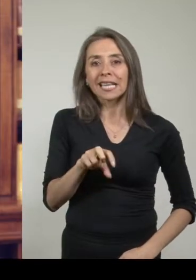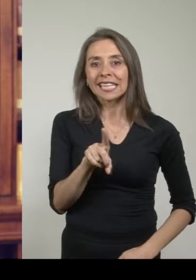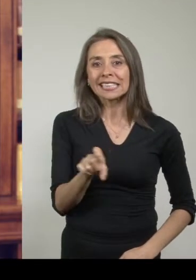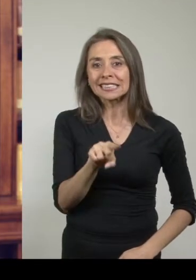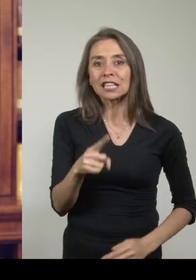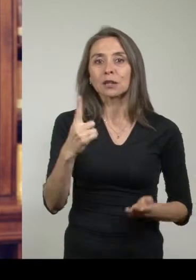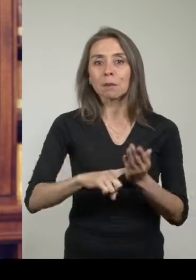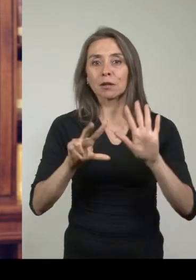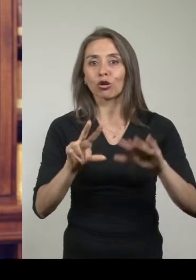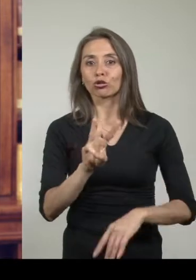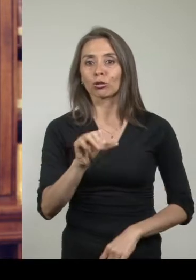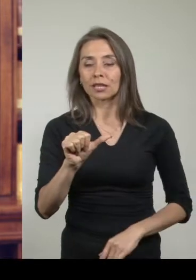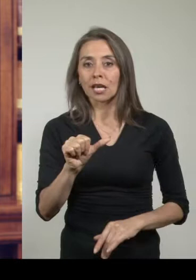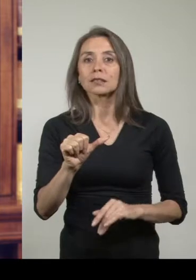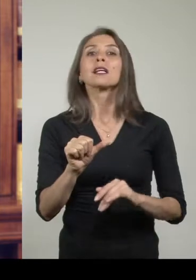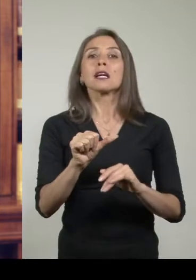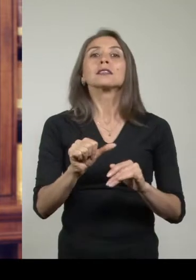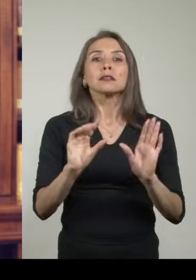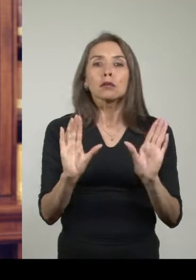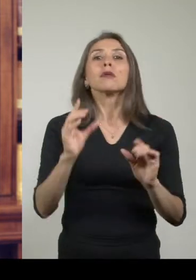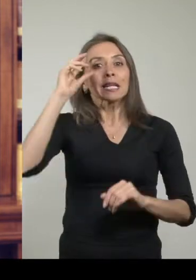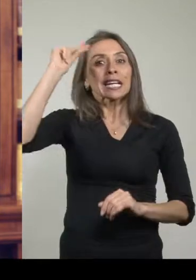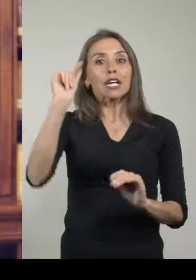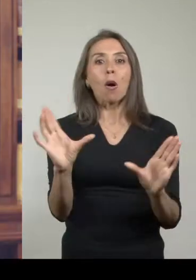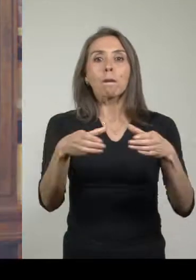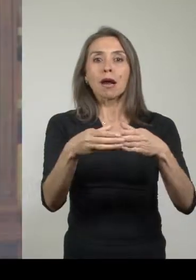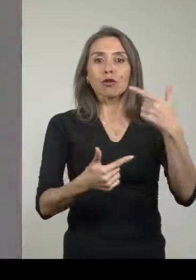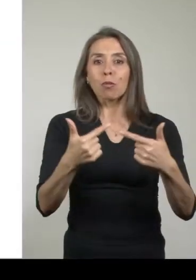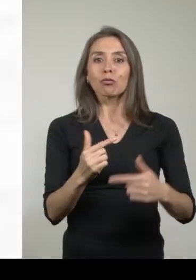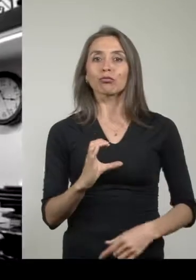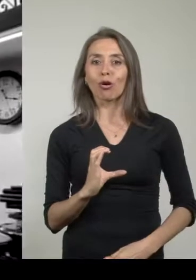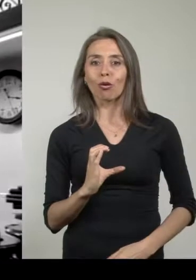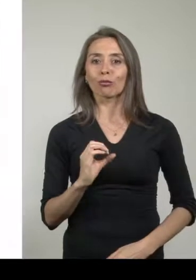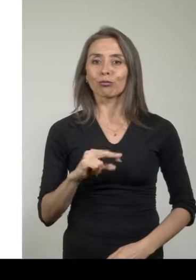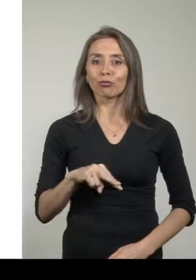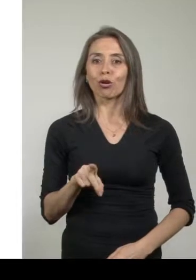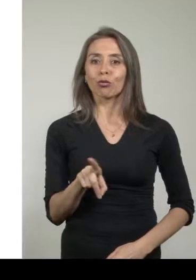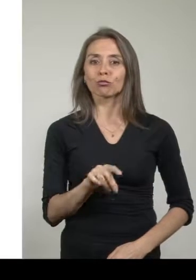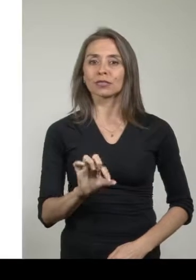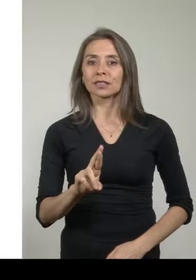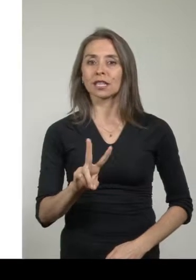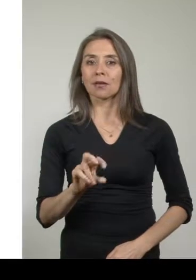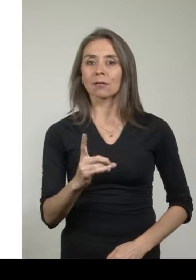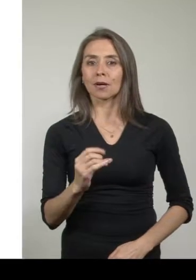1836 formaron el Partido Conservador Música Música